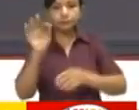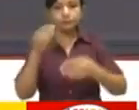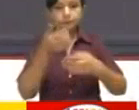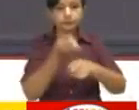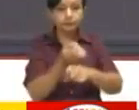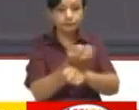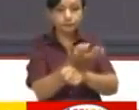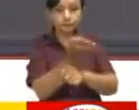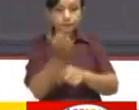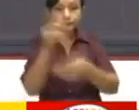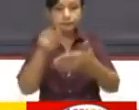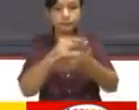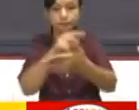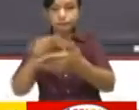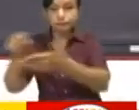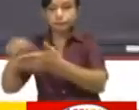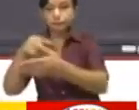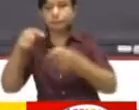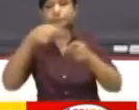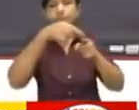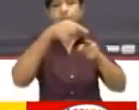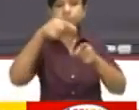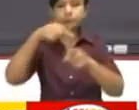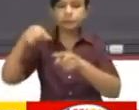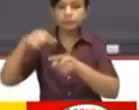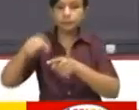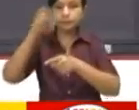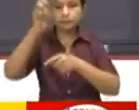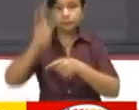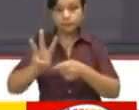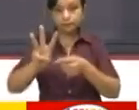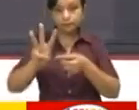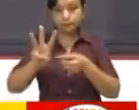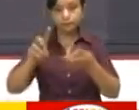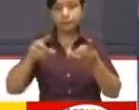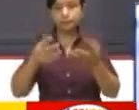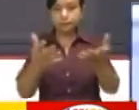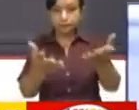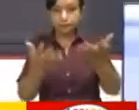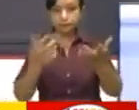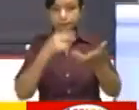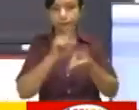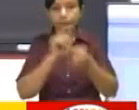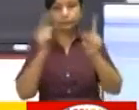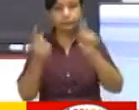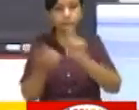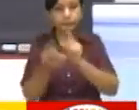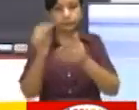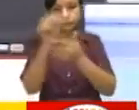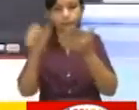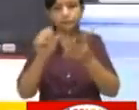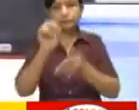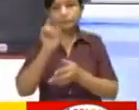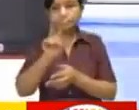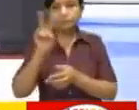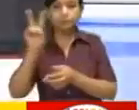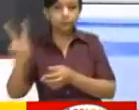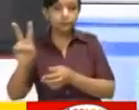consejos electorales municipales. Tres, la propuesta de reforma al artículo 22